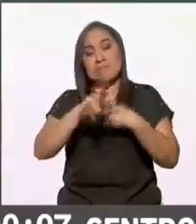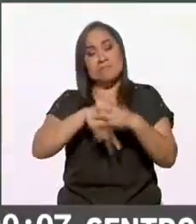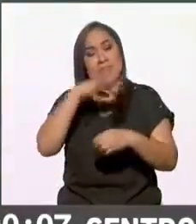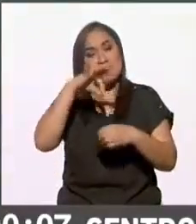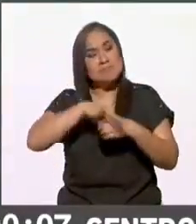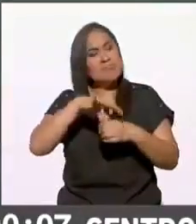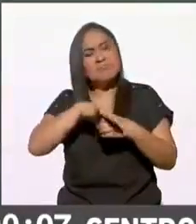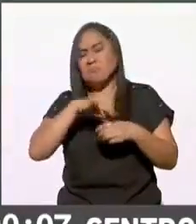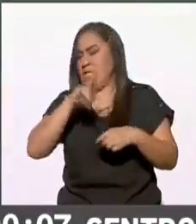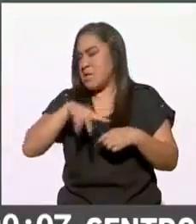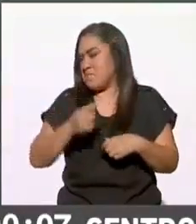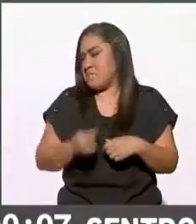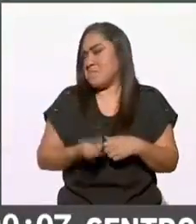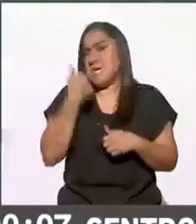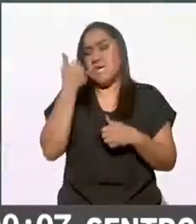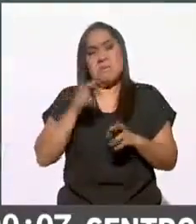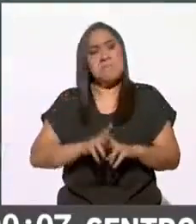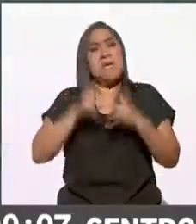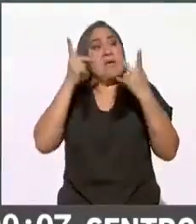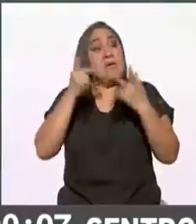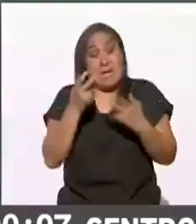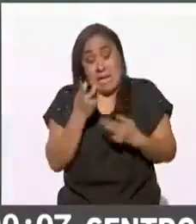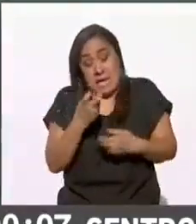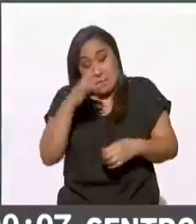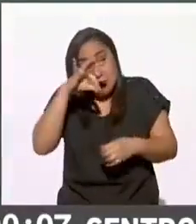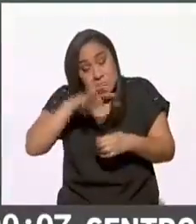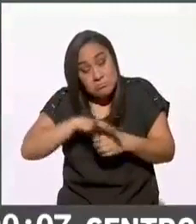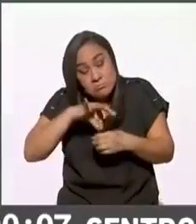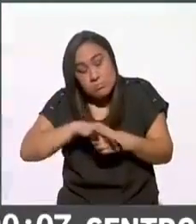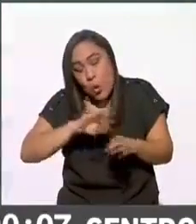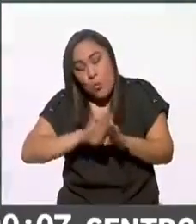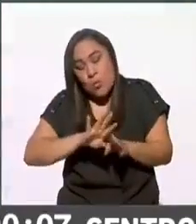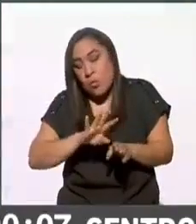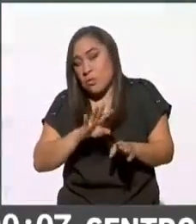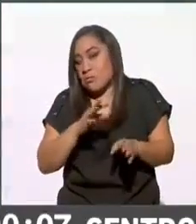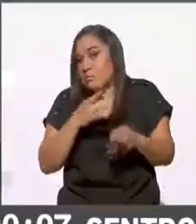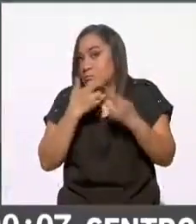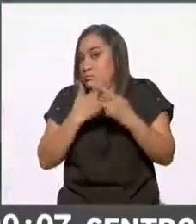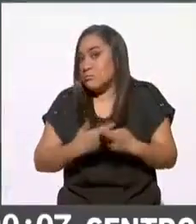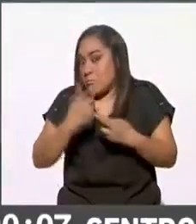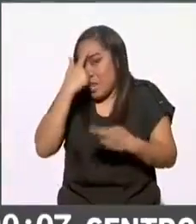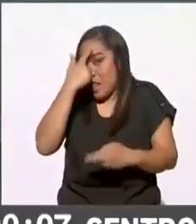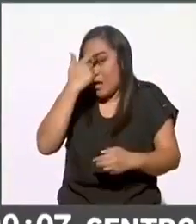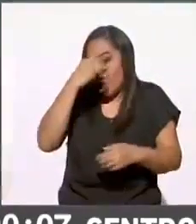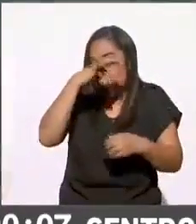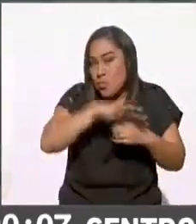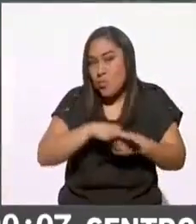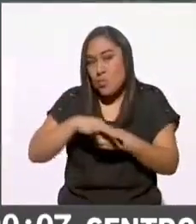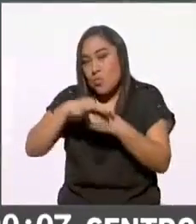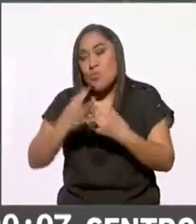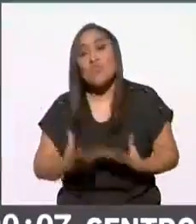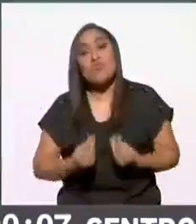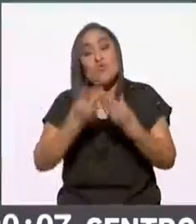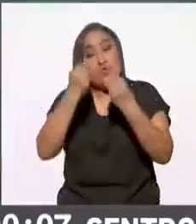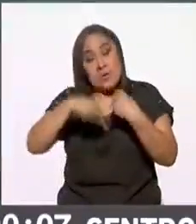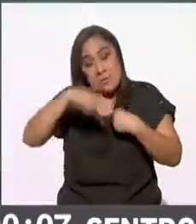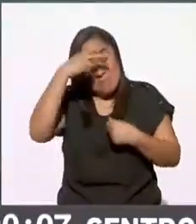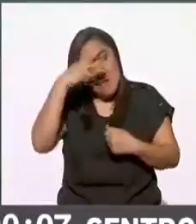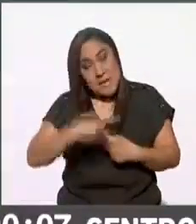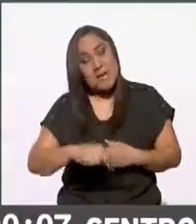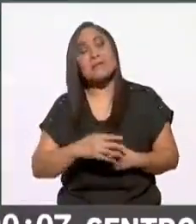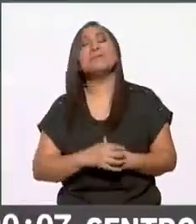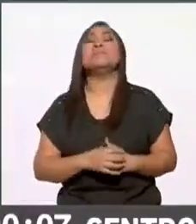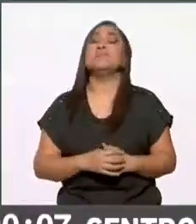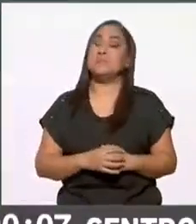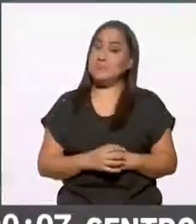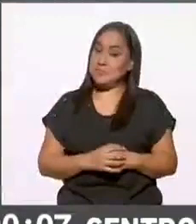histórica si bien son en las elecciones más históricas y más grandes que se han registrado en México por el número de votantes también pues se